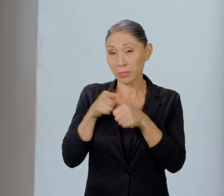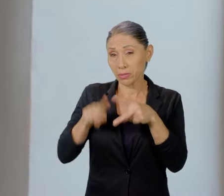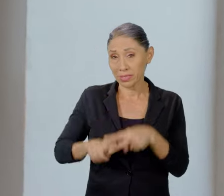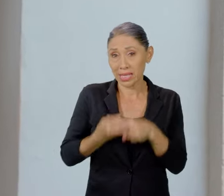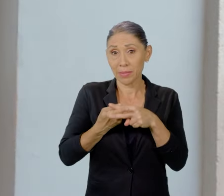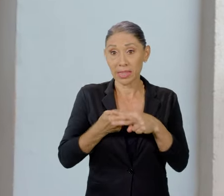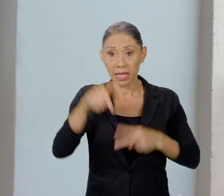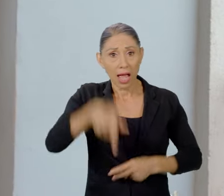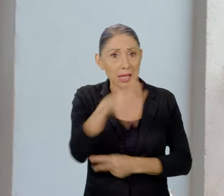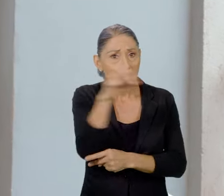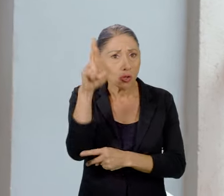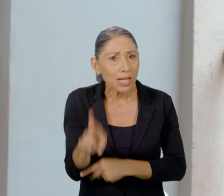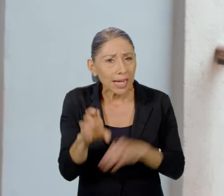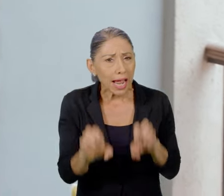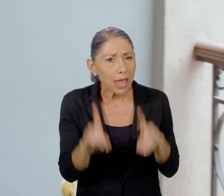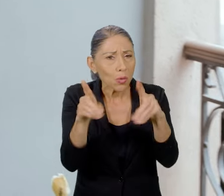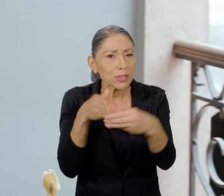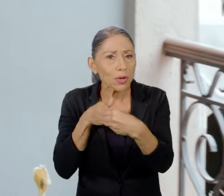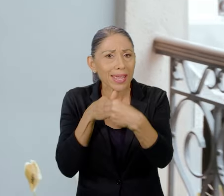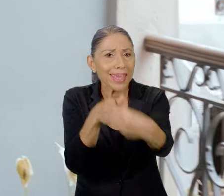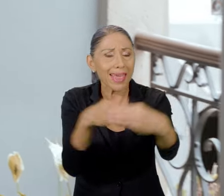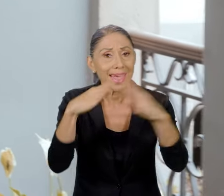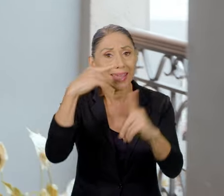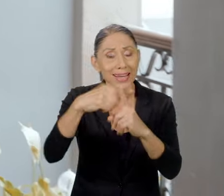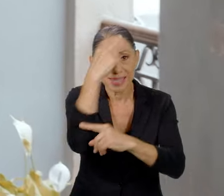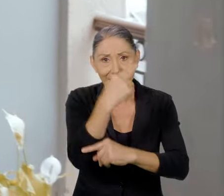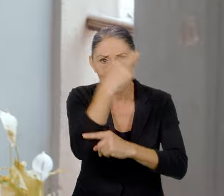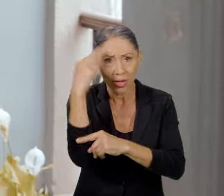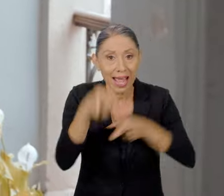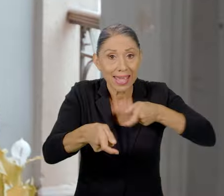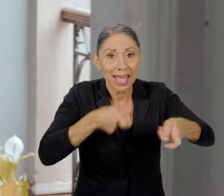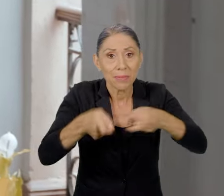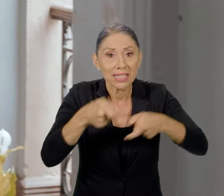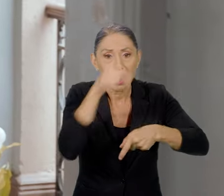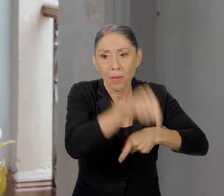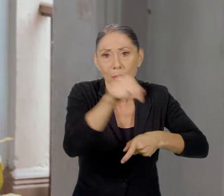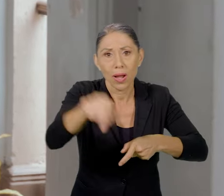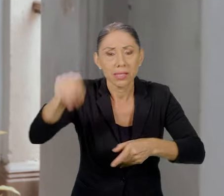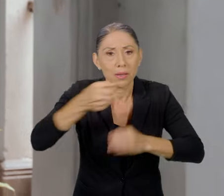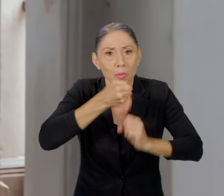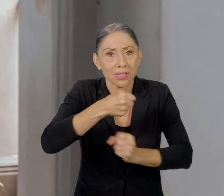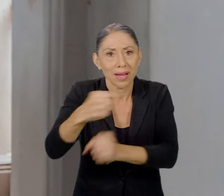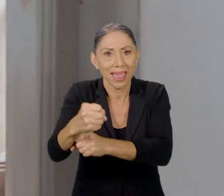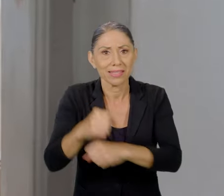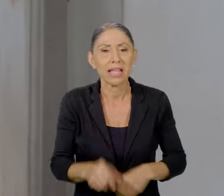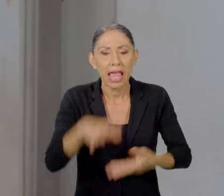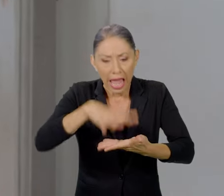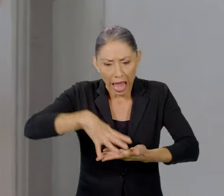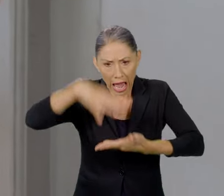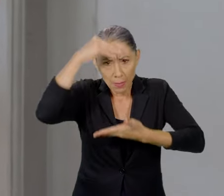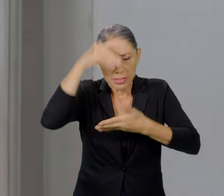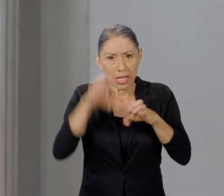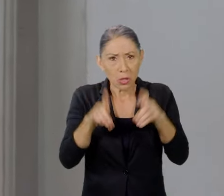Inicialmente, la educación en Costa Rica estuvo guiada por la Iglesia Católica y administrada por las municipalidades. La